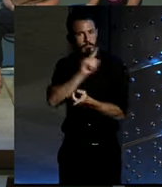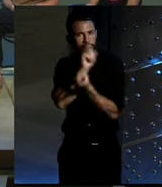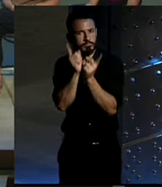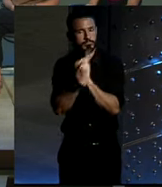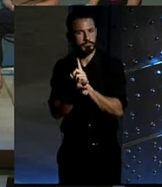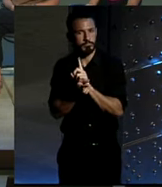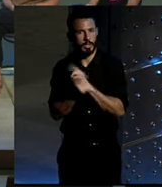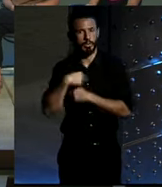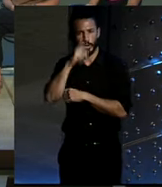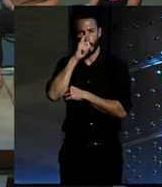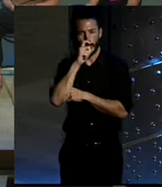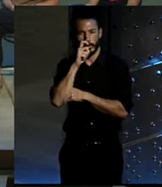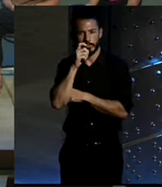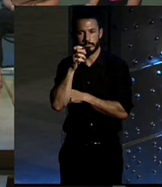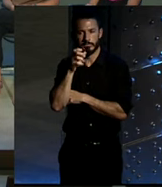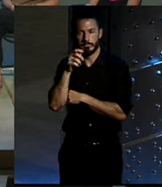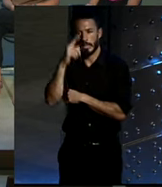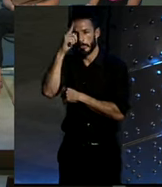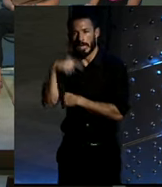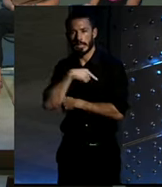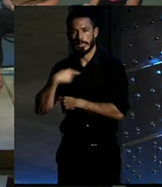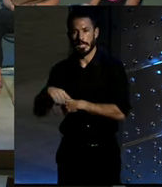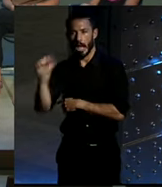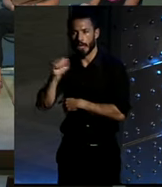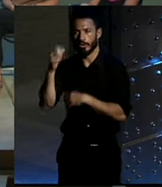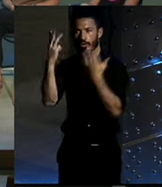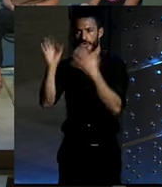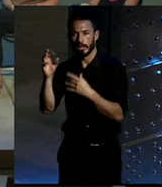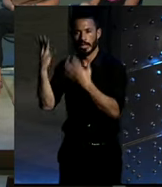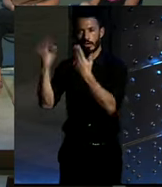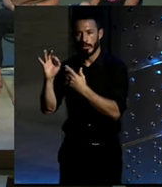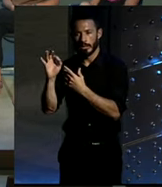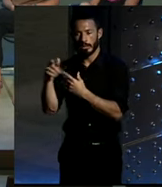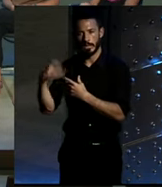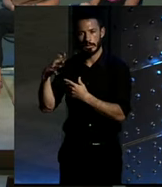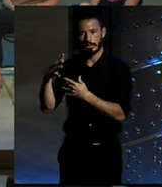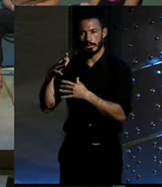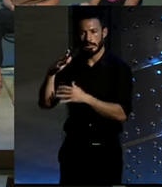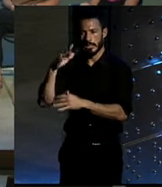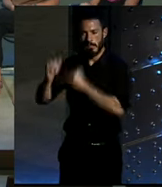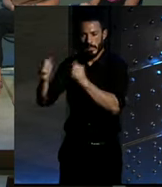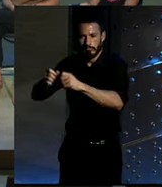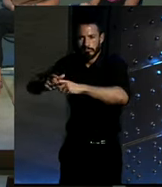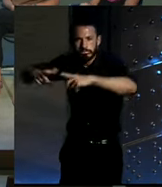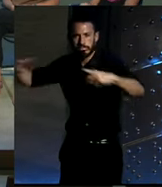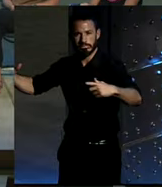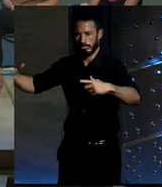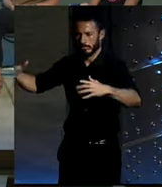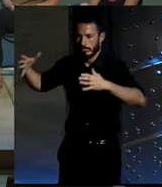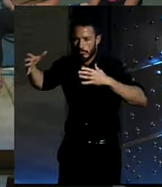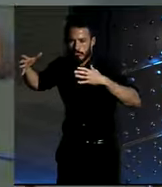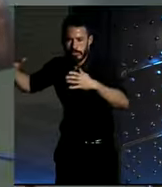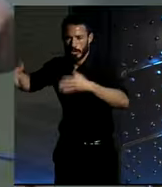las imágenes de China, por ejemplo, de los años 80, 90, que veías auténticas trombas de ciclistas, ¿no? Eso era lo que eran las